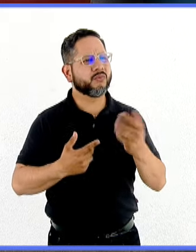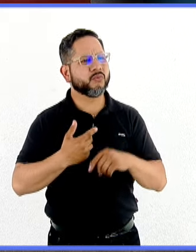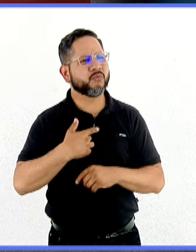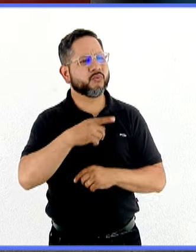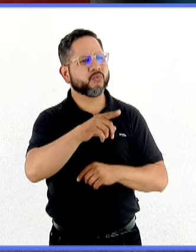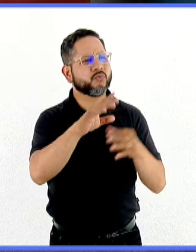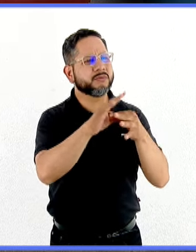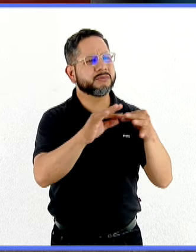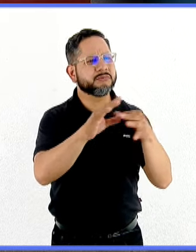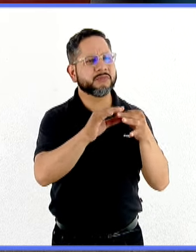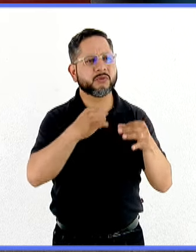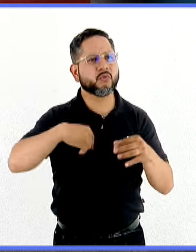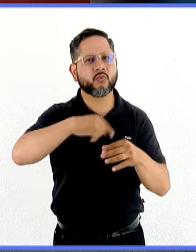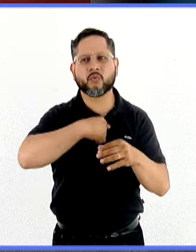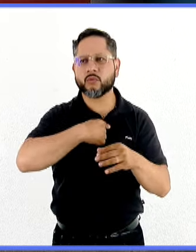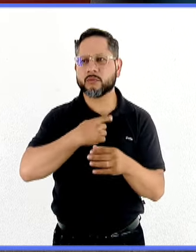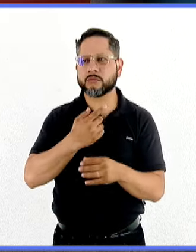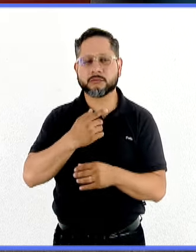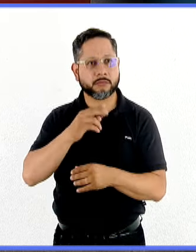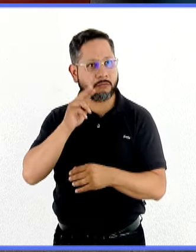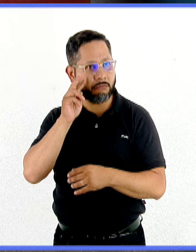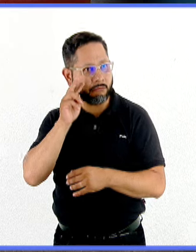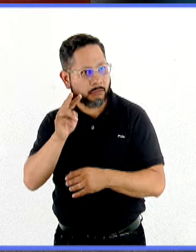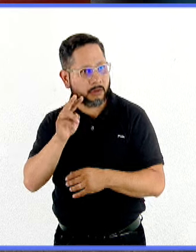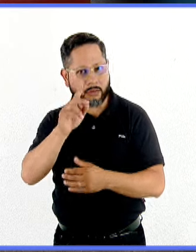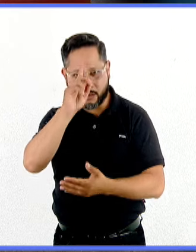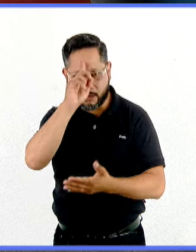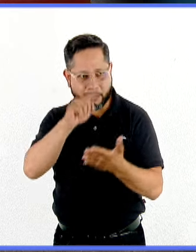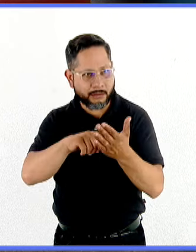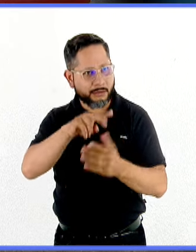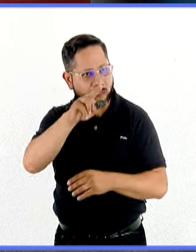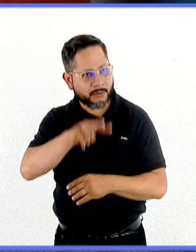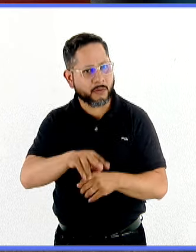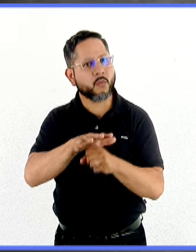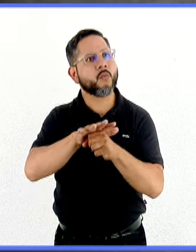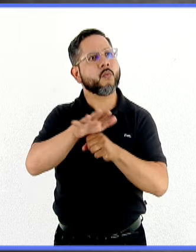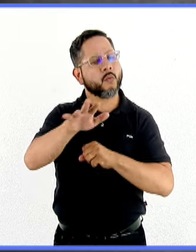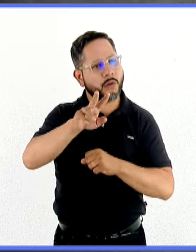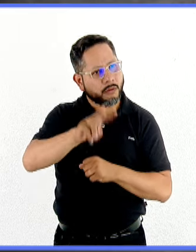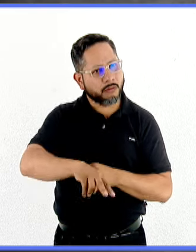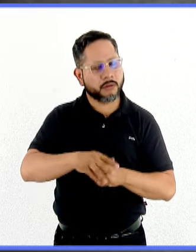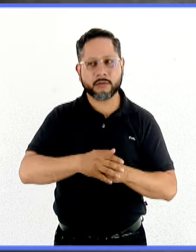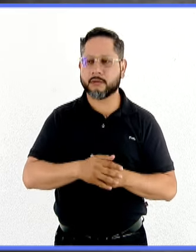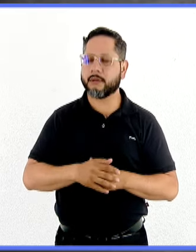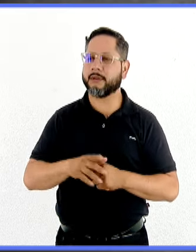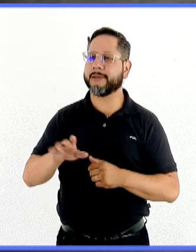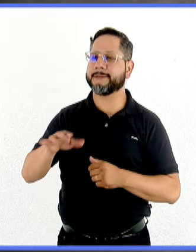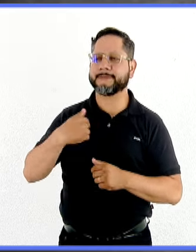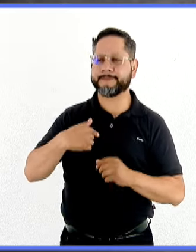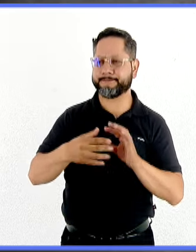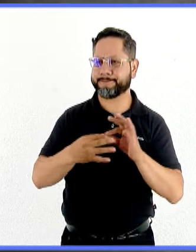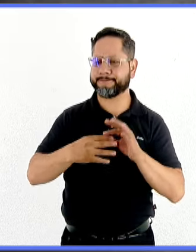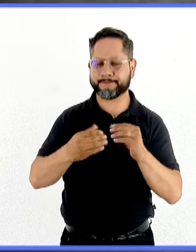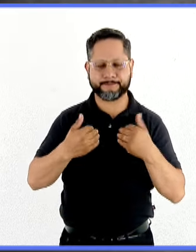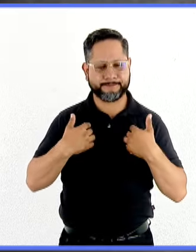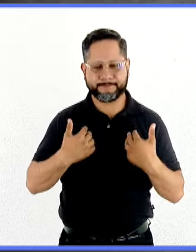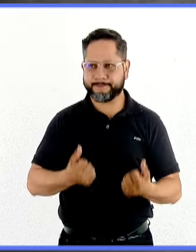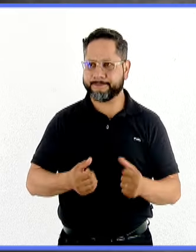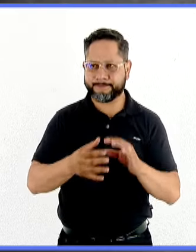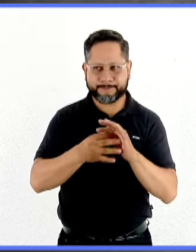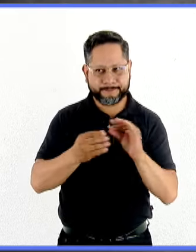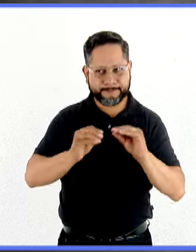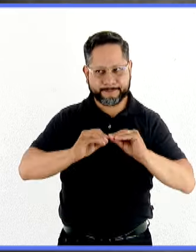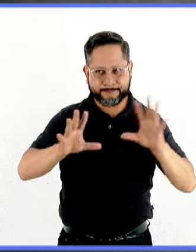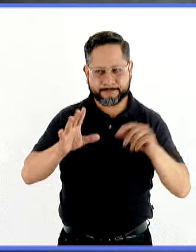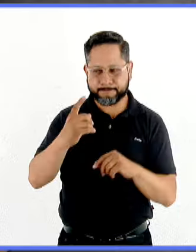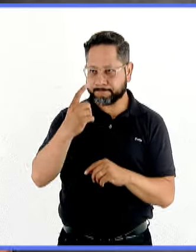nos que debemos tener muy claros a la hora de hablar de esta situación? Yo creo que tendríamos para empezar a entender que los trastornos, estamos hablando de una situación de